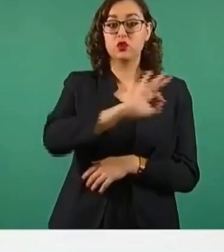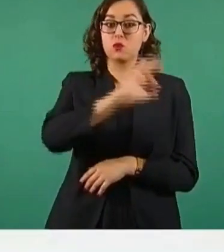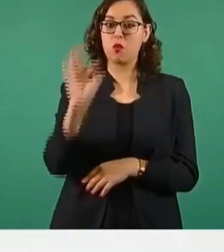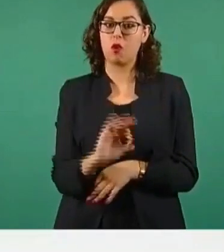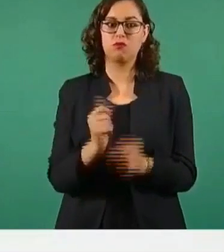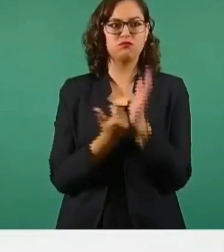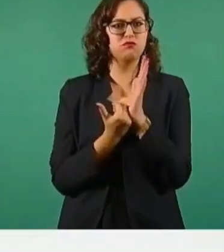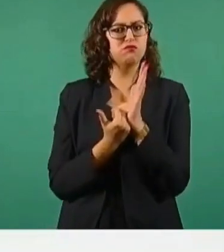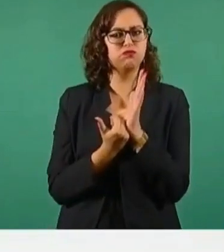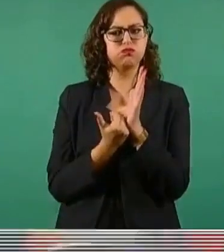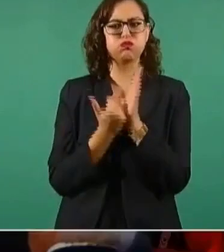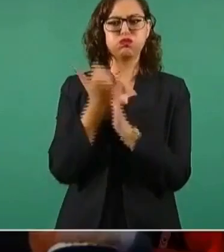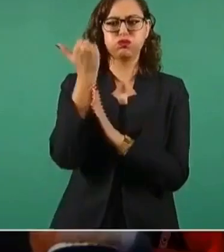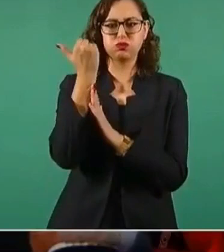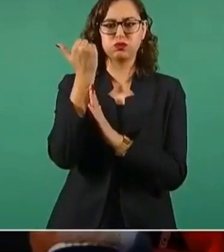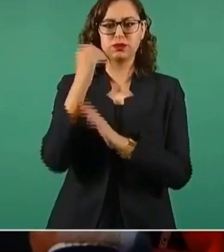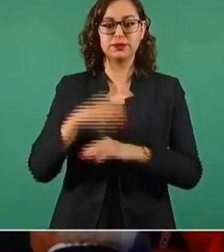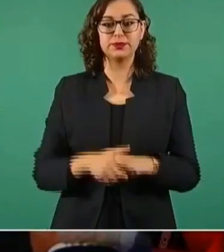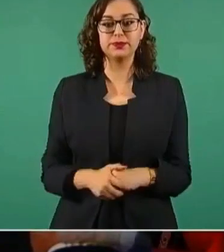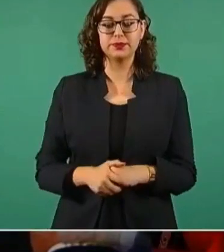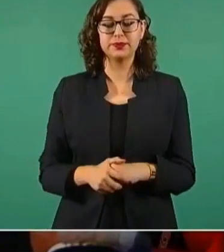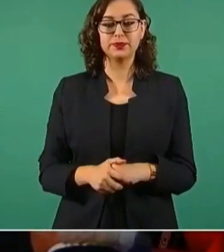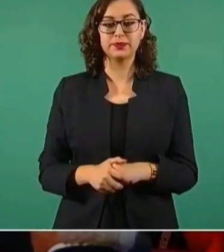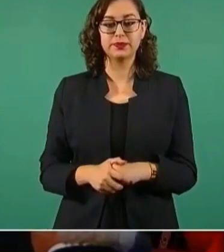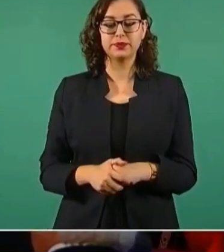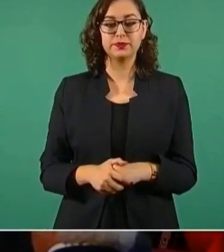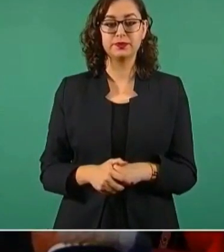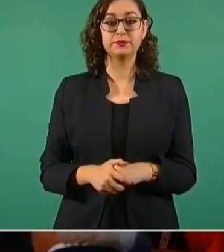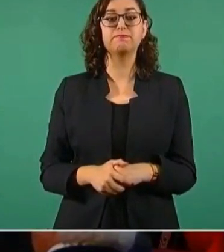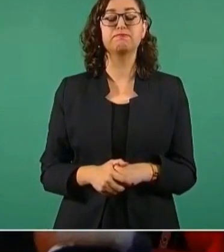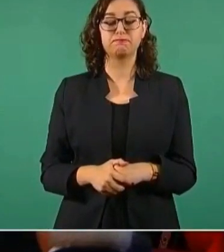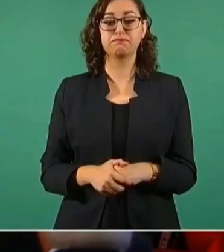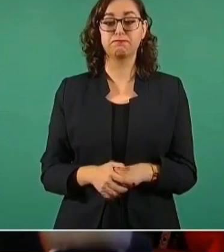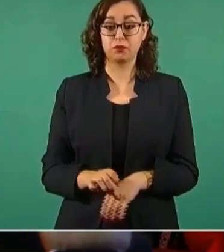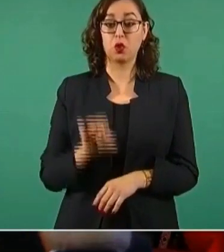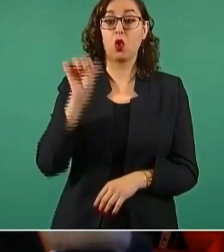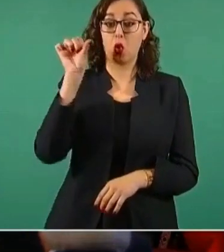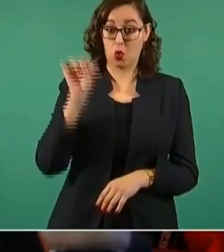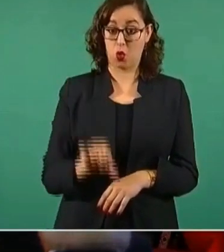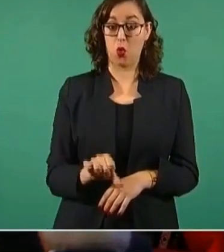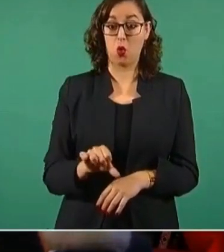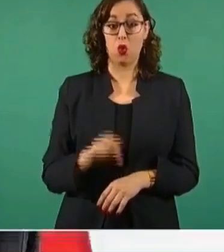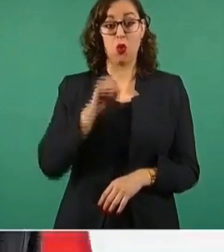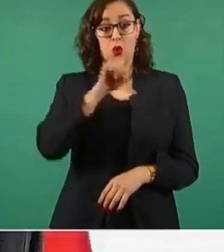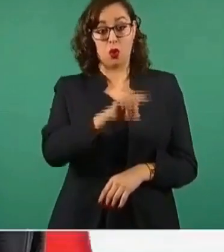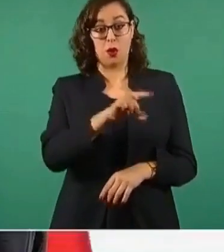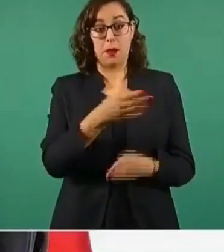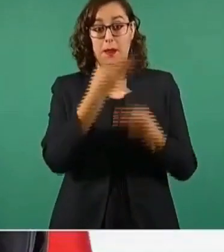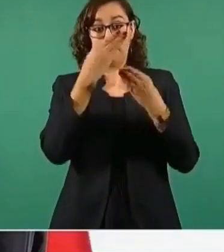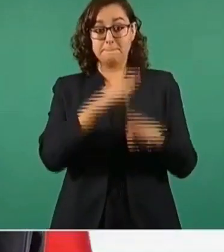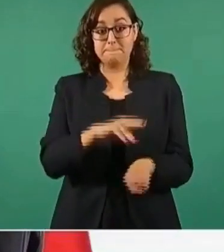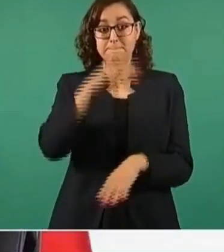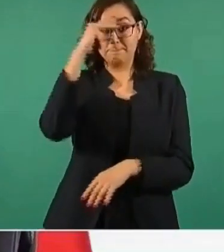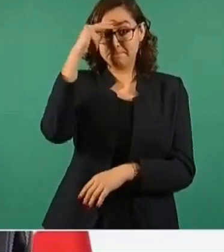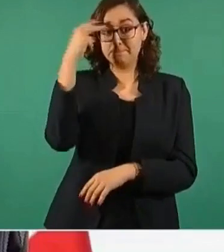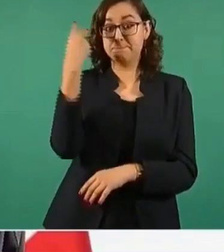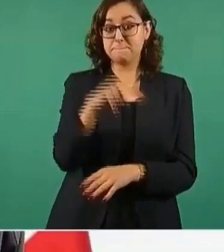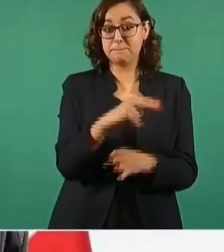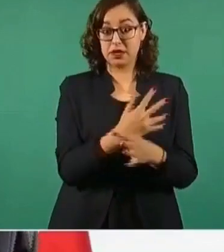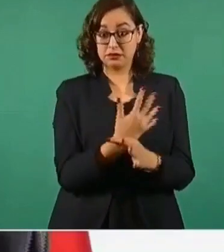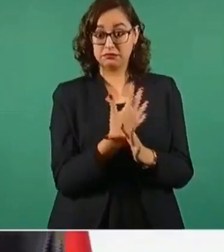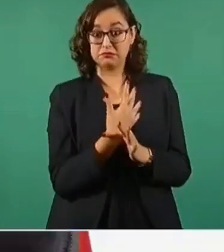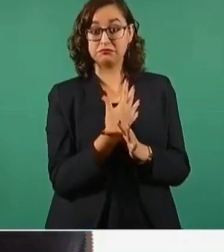más. Hoy acaba de dar a conocer el Banco de México que las